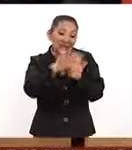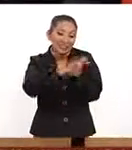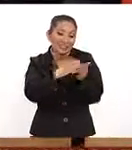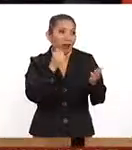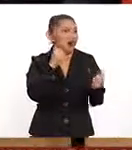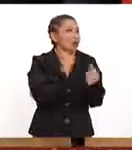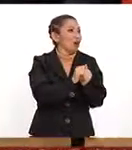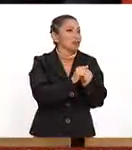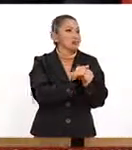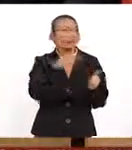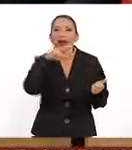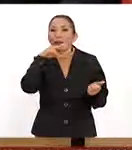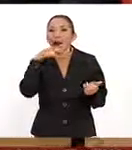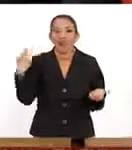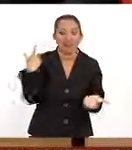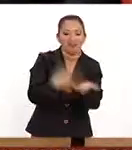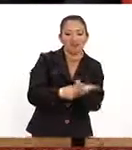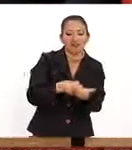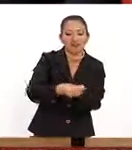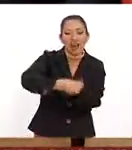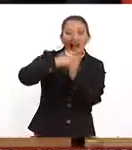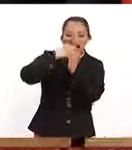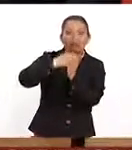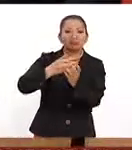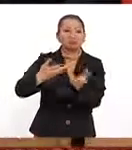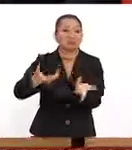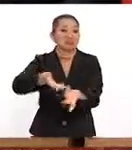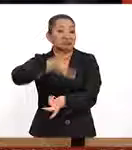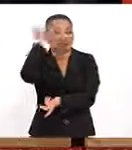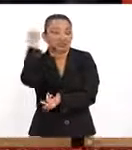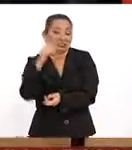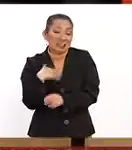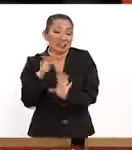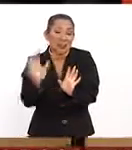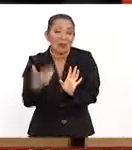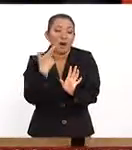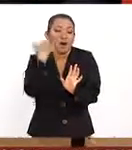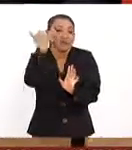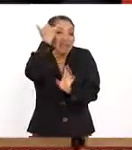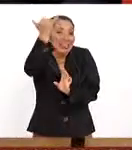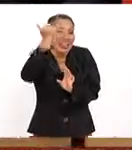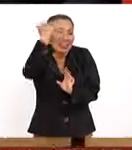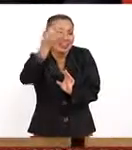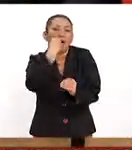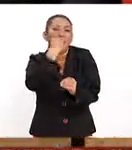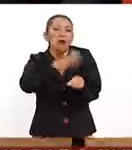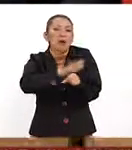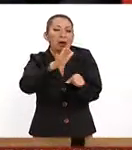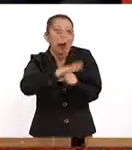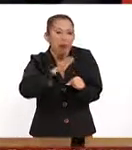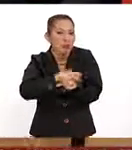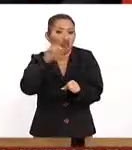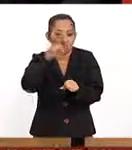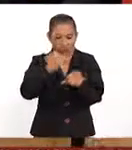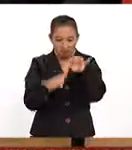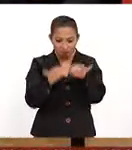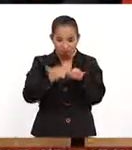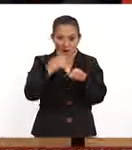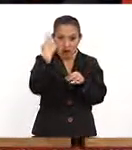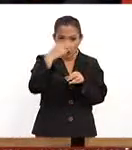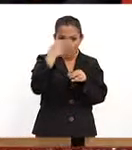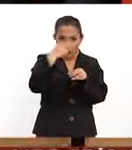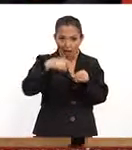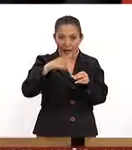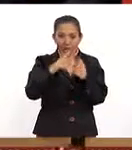tortilla con aguacate. Supongo que cuando tienes ya bastantes ingredientes, ¿no? No, pero lo que le pongas te va a dar ideas